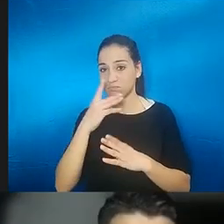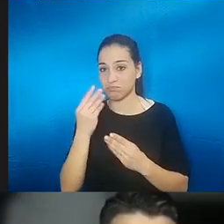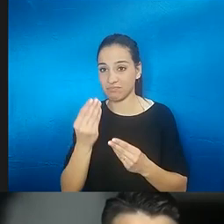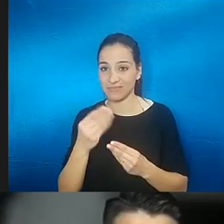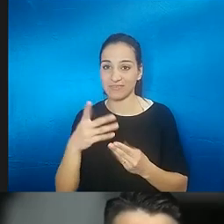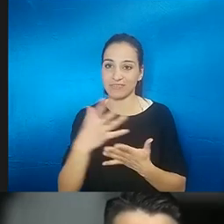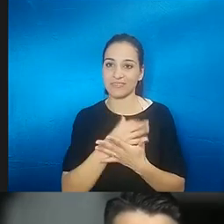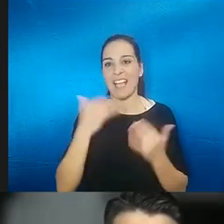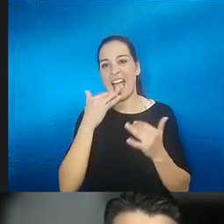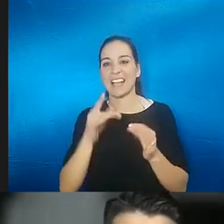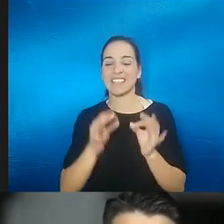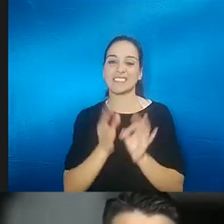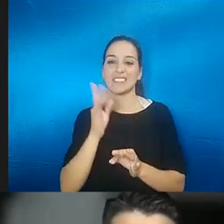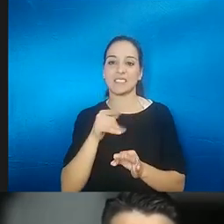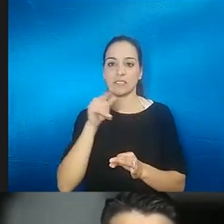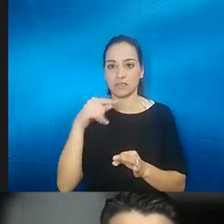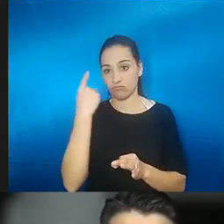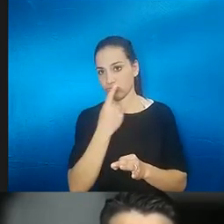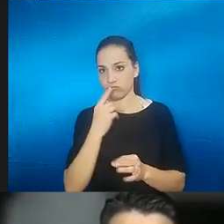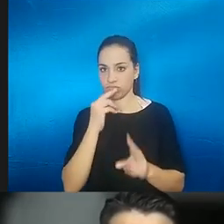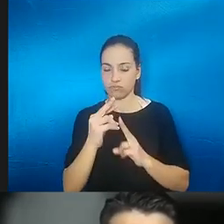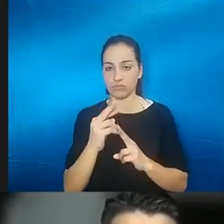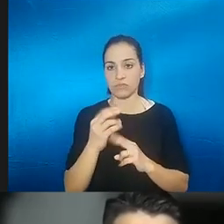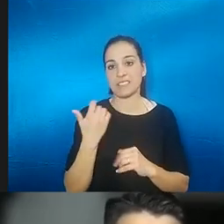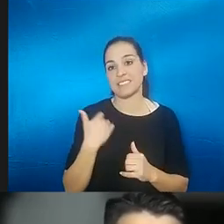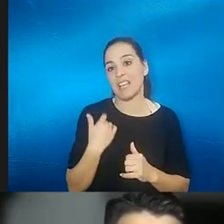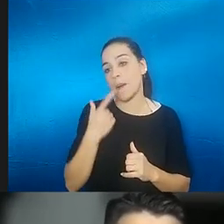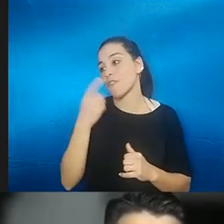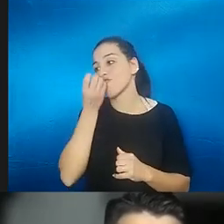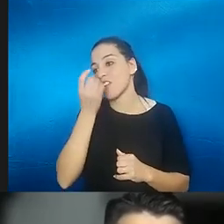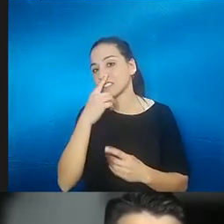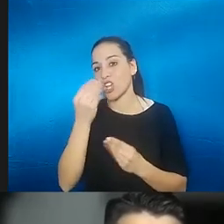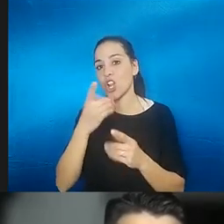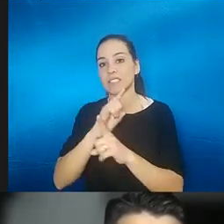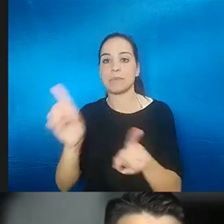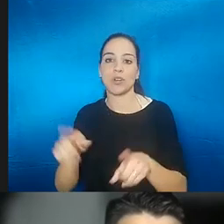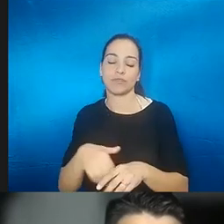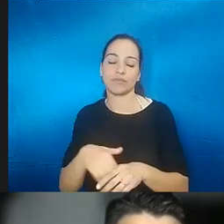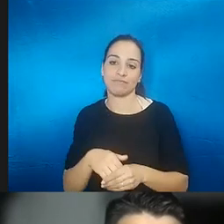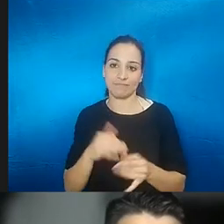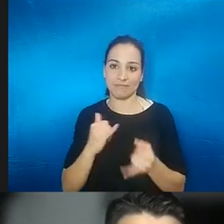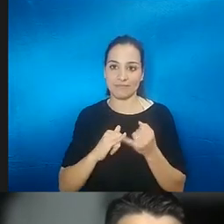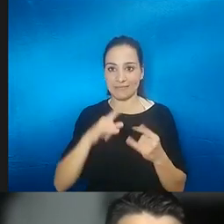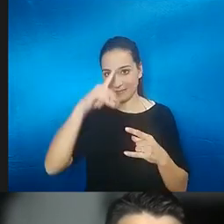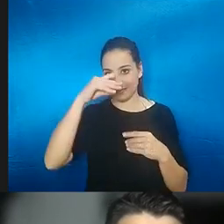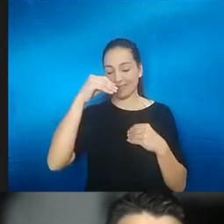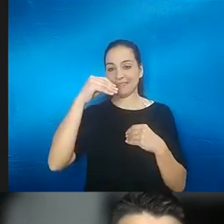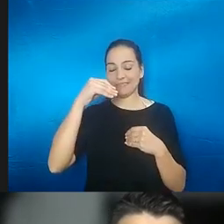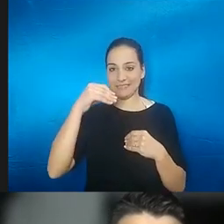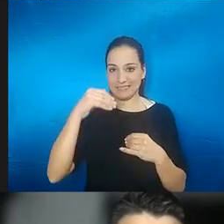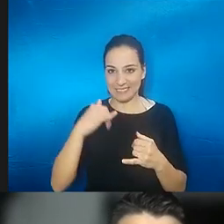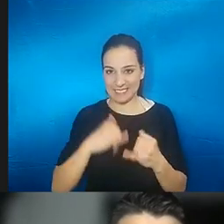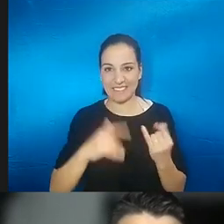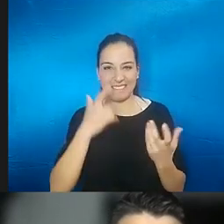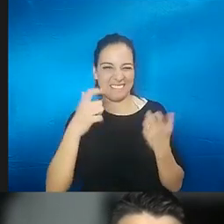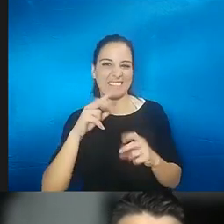ahora pues qué suerte y rápidamente tú dijiste ya pero tampoco huelo las flores al final siempre te achacan lo malo o